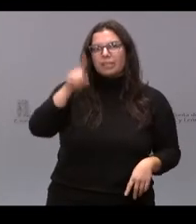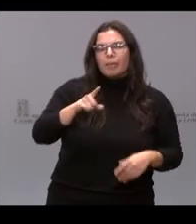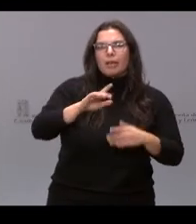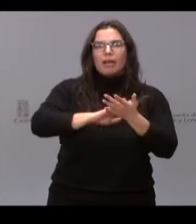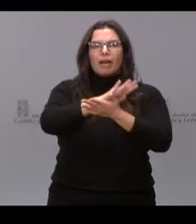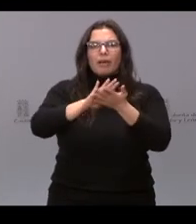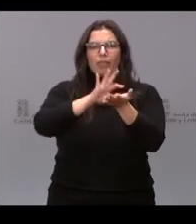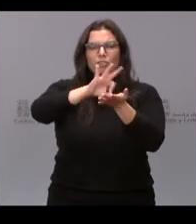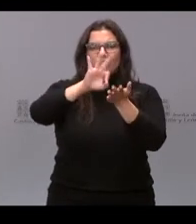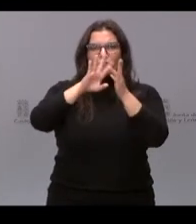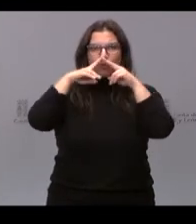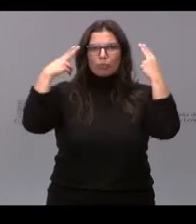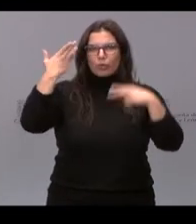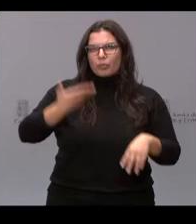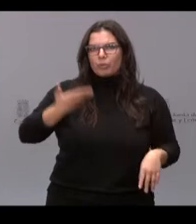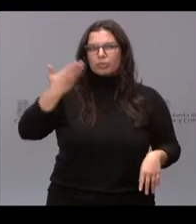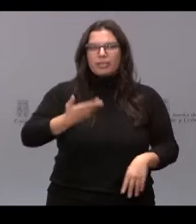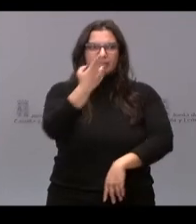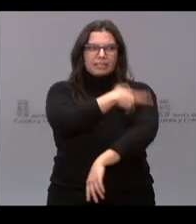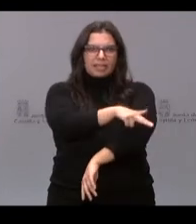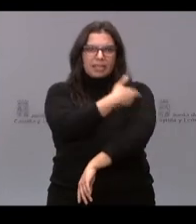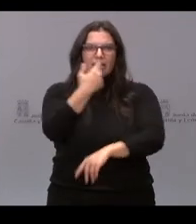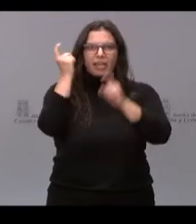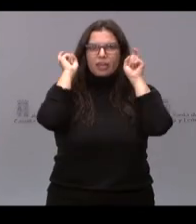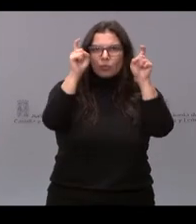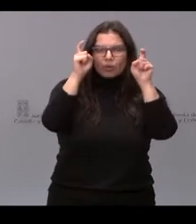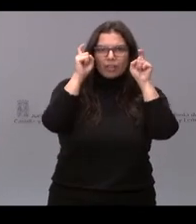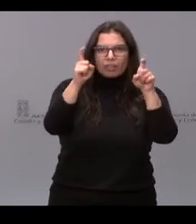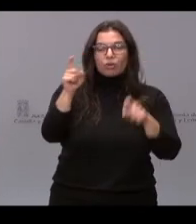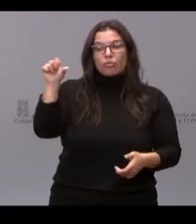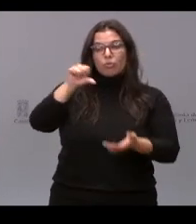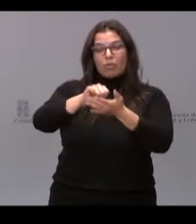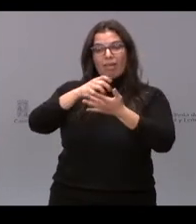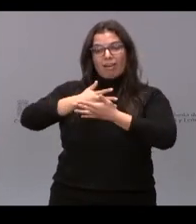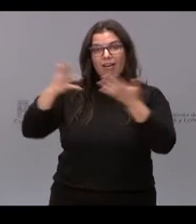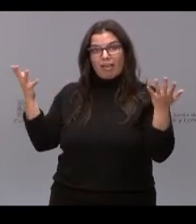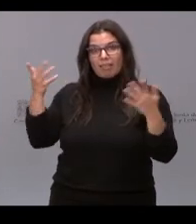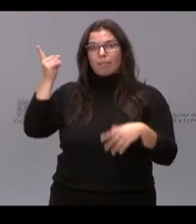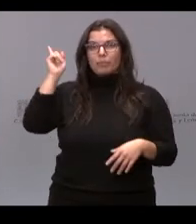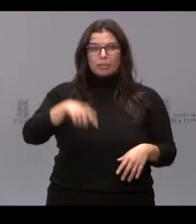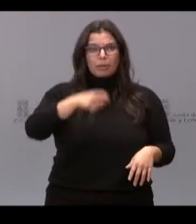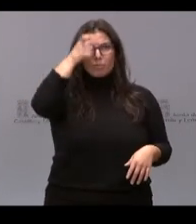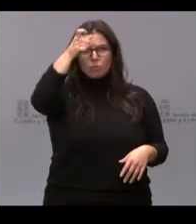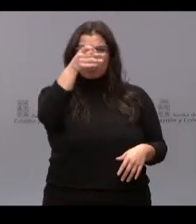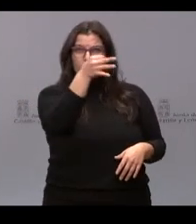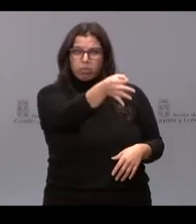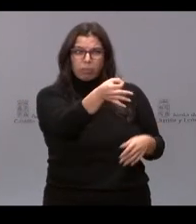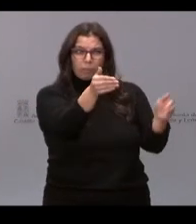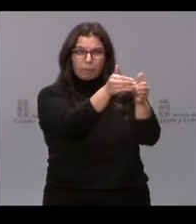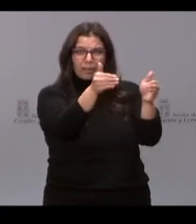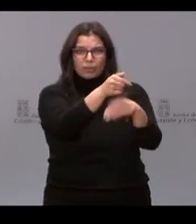públicos, de la sanidad, de la educación, en las grandes ciudades, pero en los pequeños pueblos.